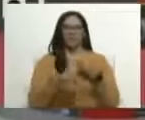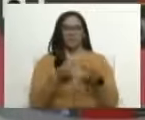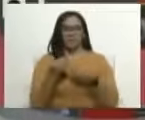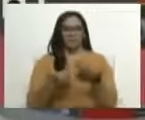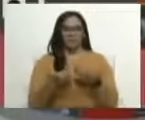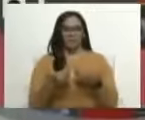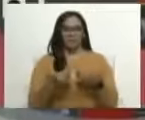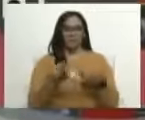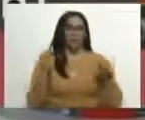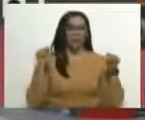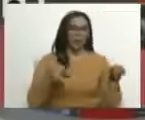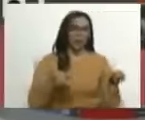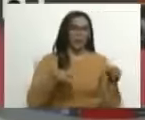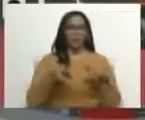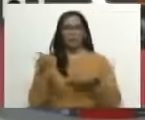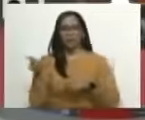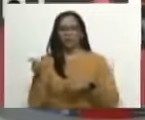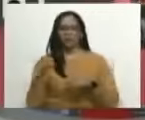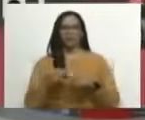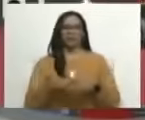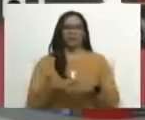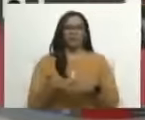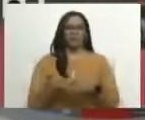por aquí, por allá y más allá. ¡Gracias!